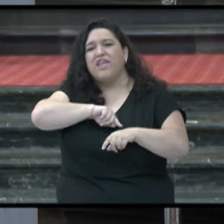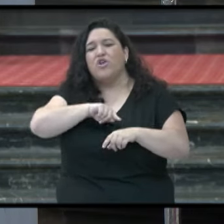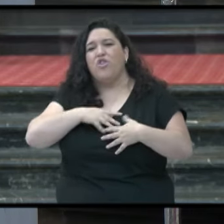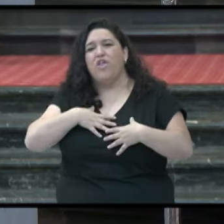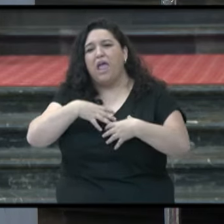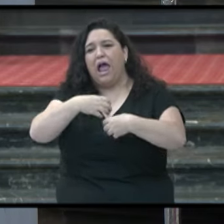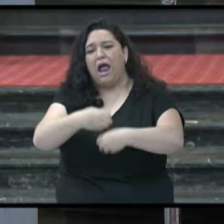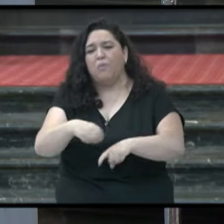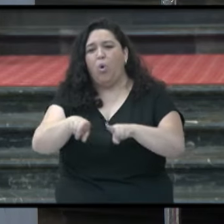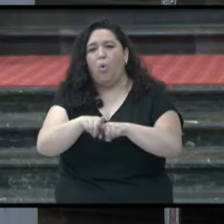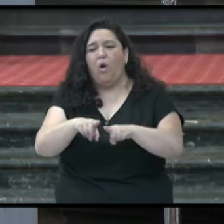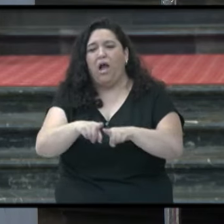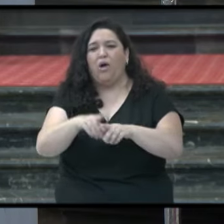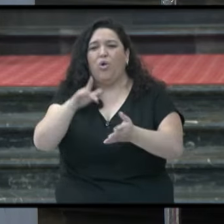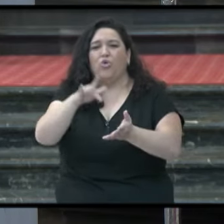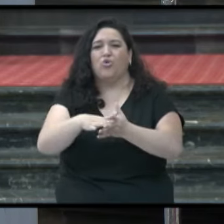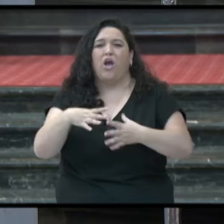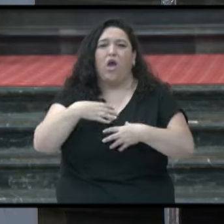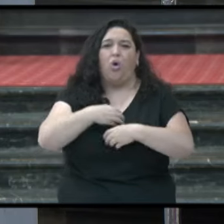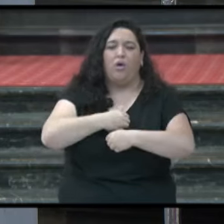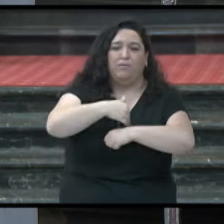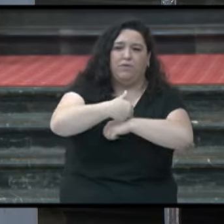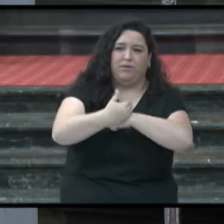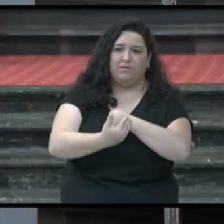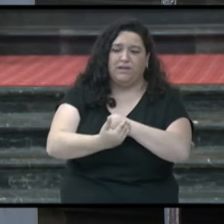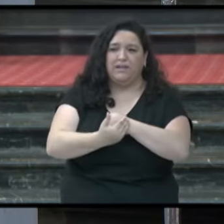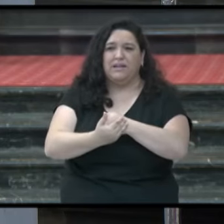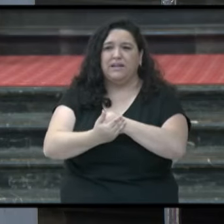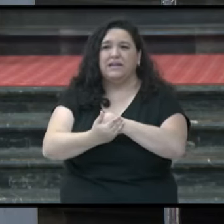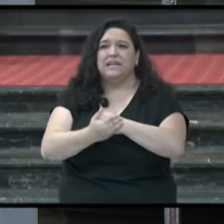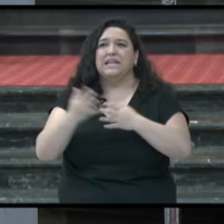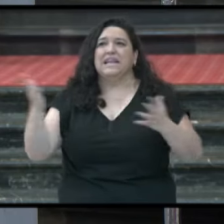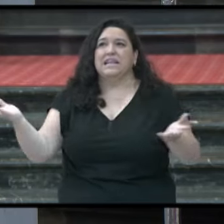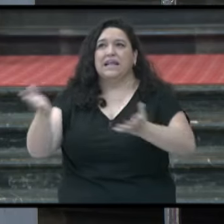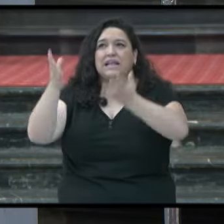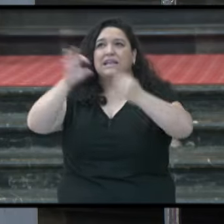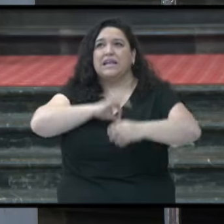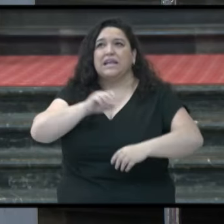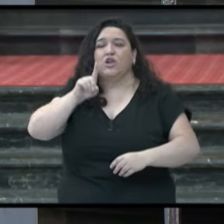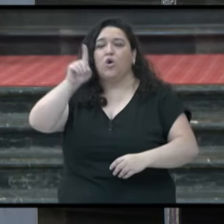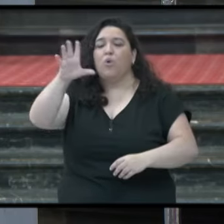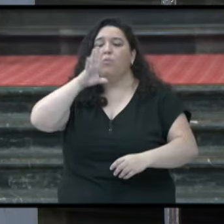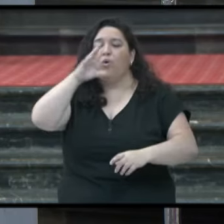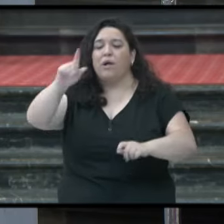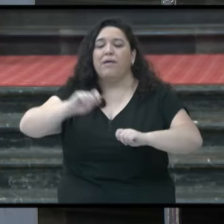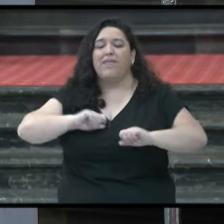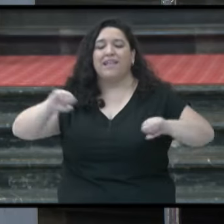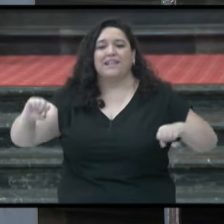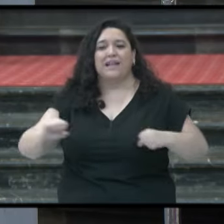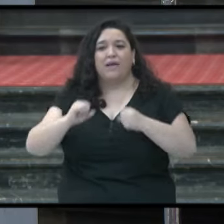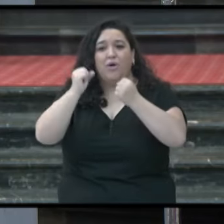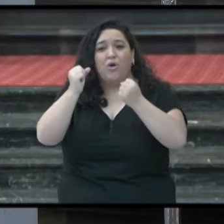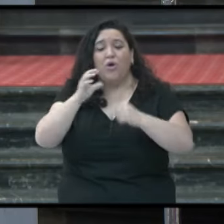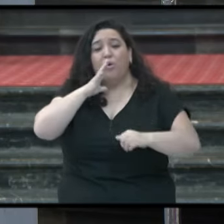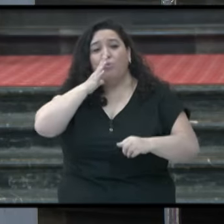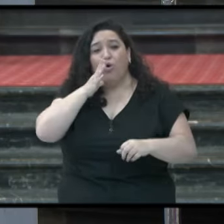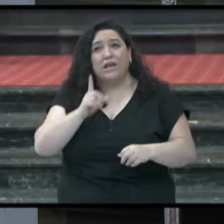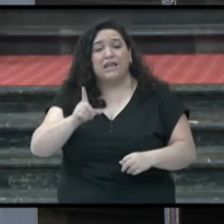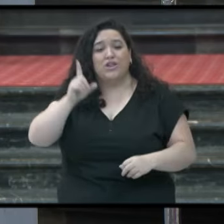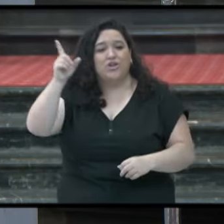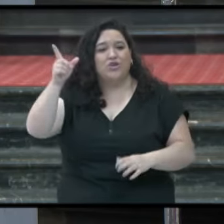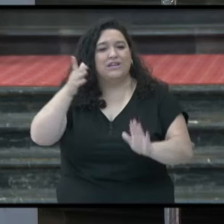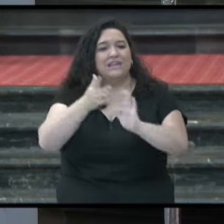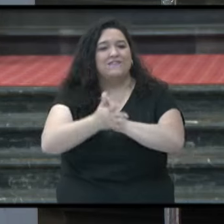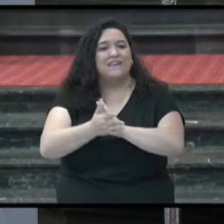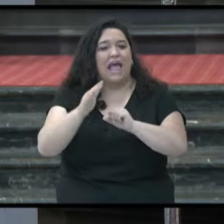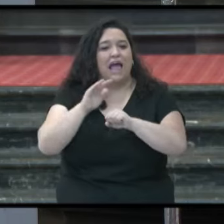y el pecado. Te ensalzaré, Señor, porque me has librado. Porque Dios es amigo del hombre,